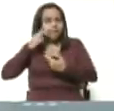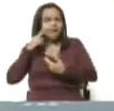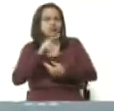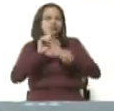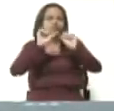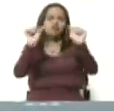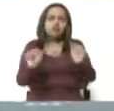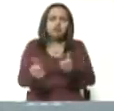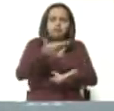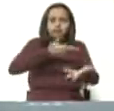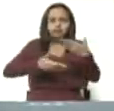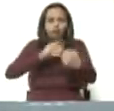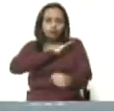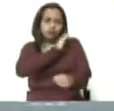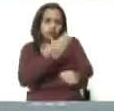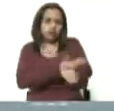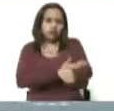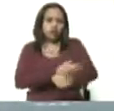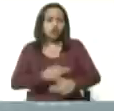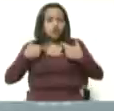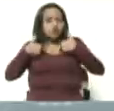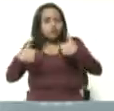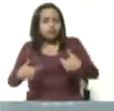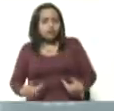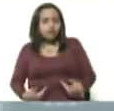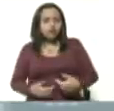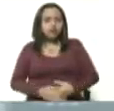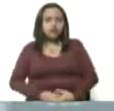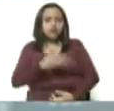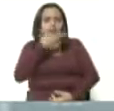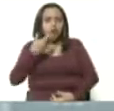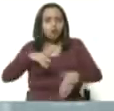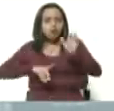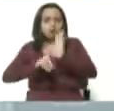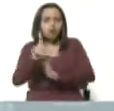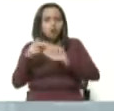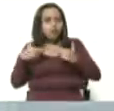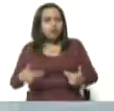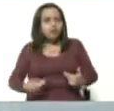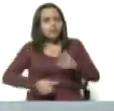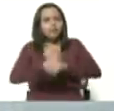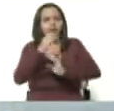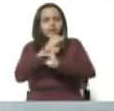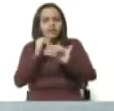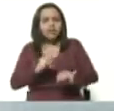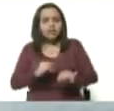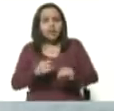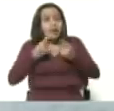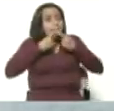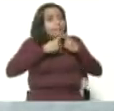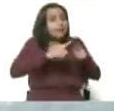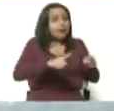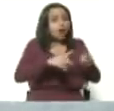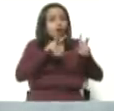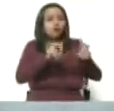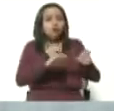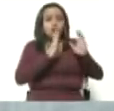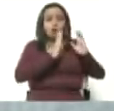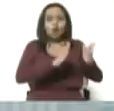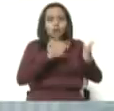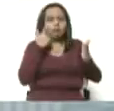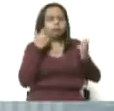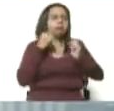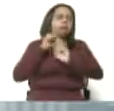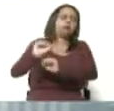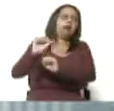sistema multilateral fortalecido y una humanidad con mejor desarrollo humano y más feliz. Si por el contrario el nuevo orden ignora